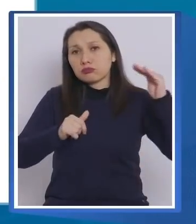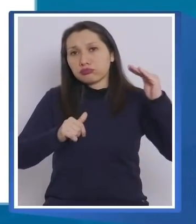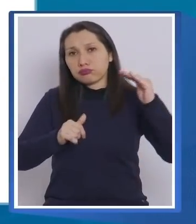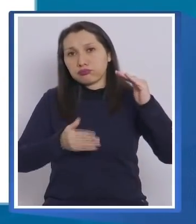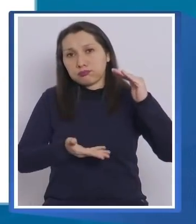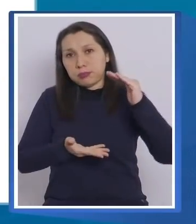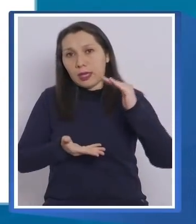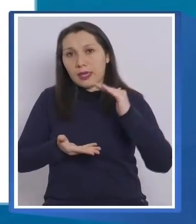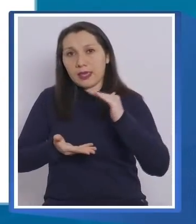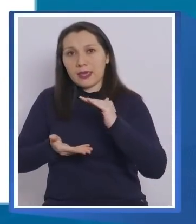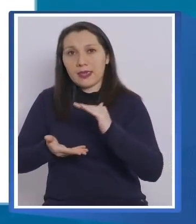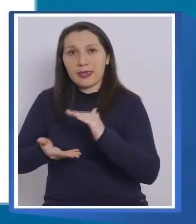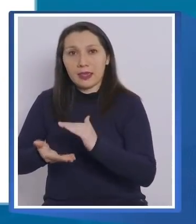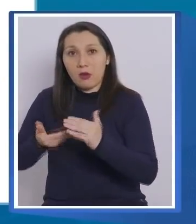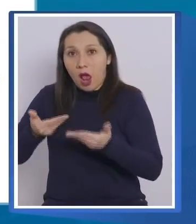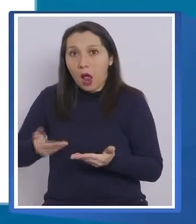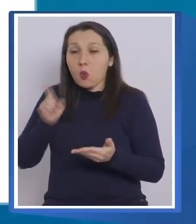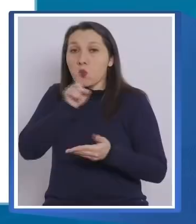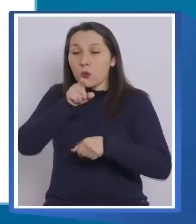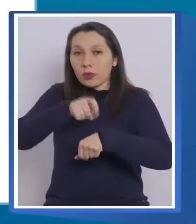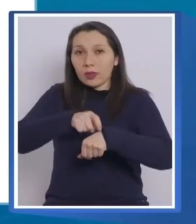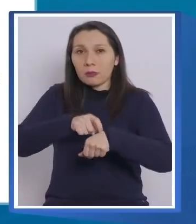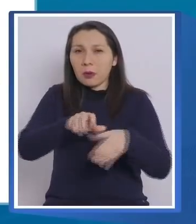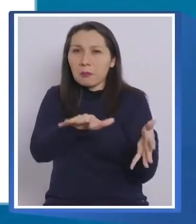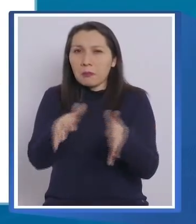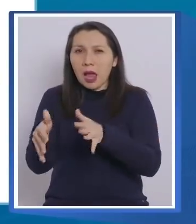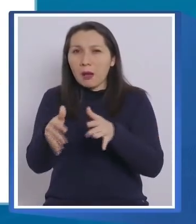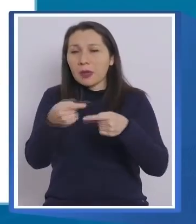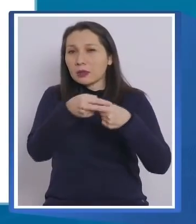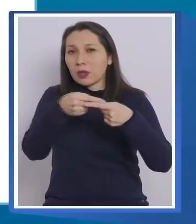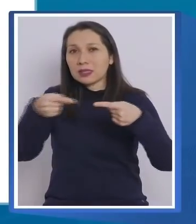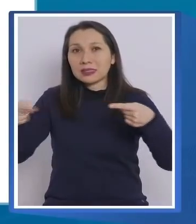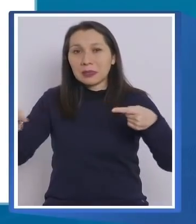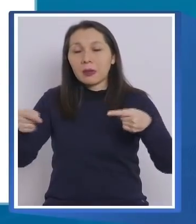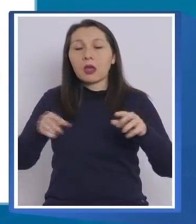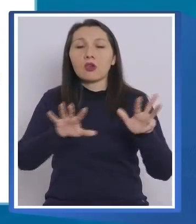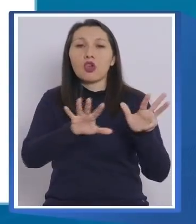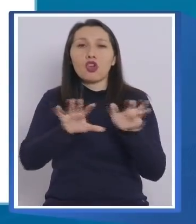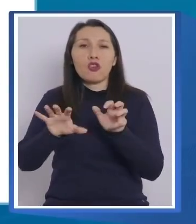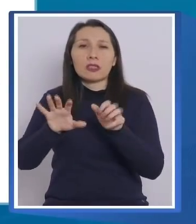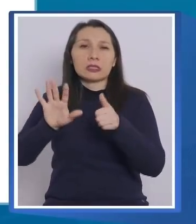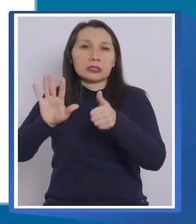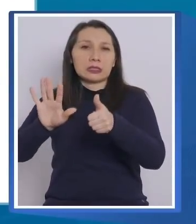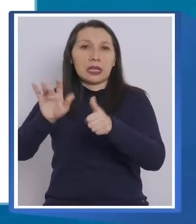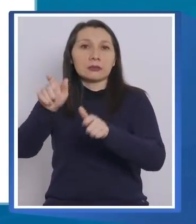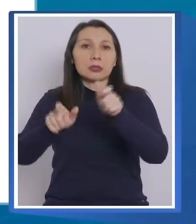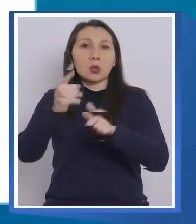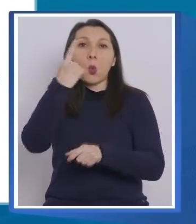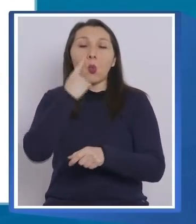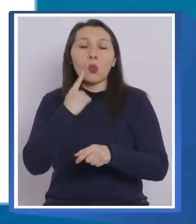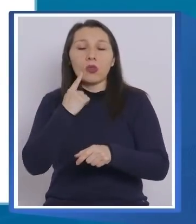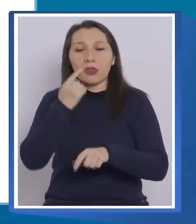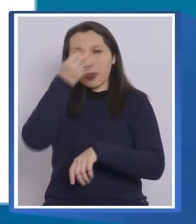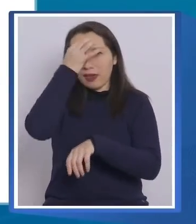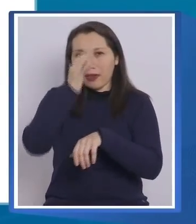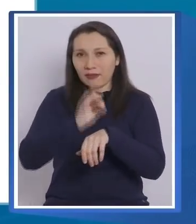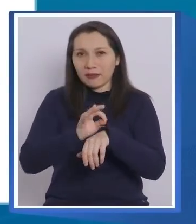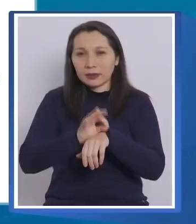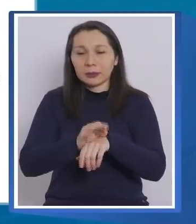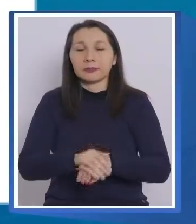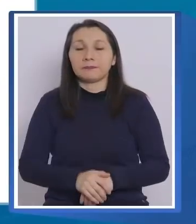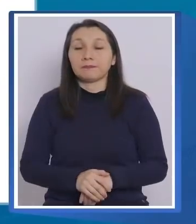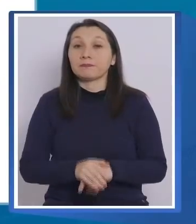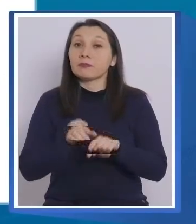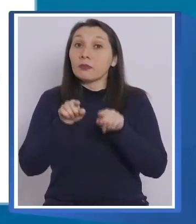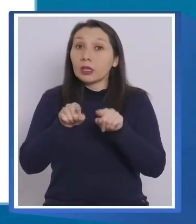tiempo, presentando actualmente un promedio móvil semanal de 906 casos diarios, lo